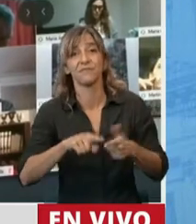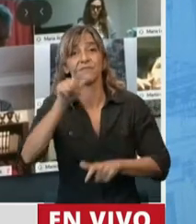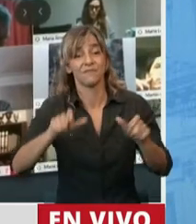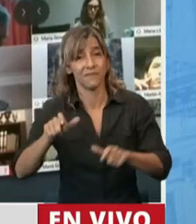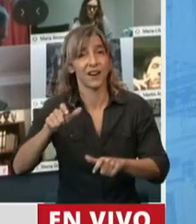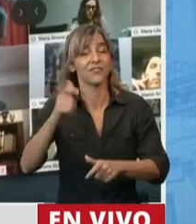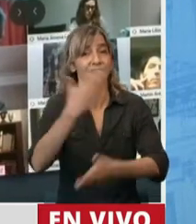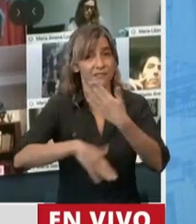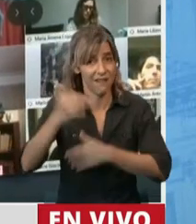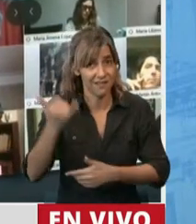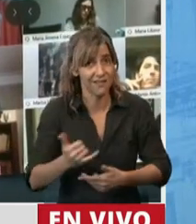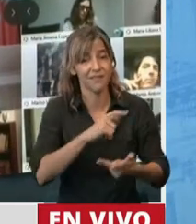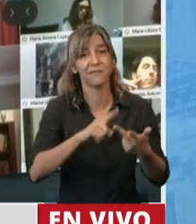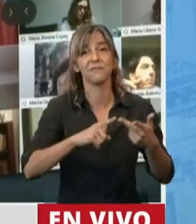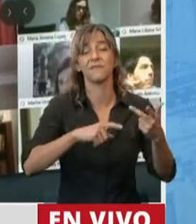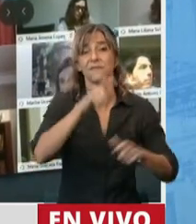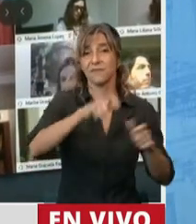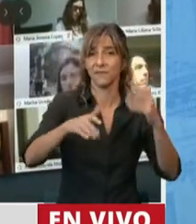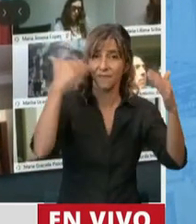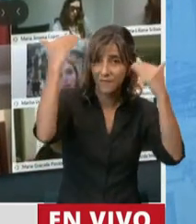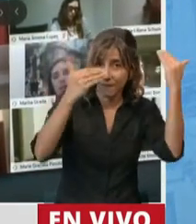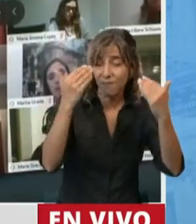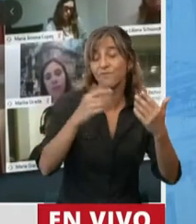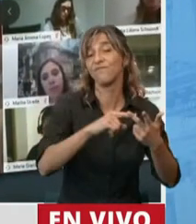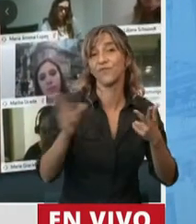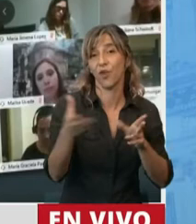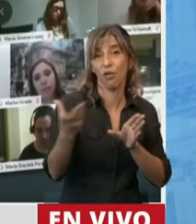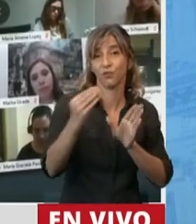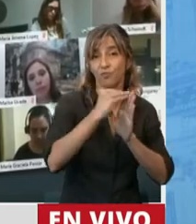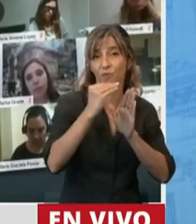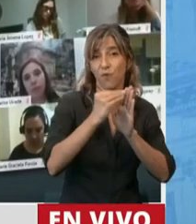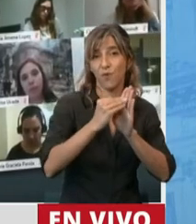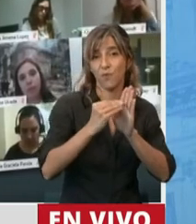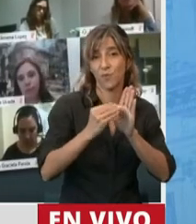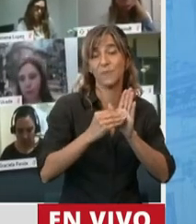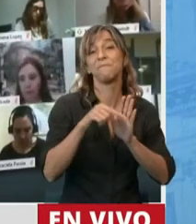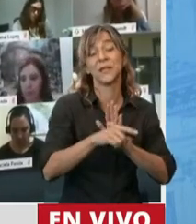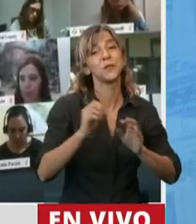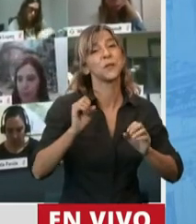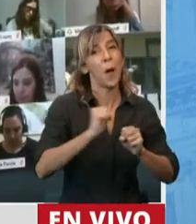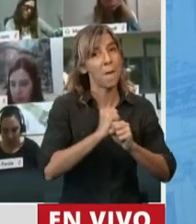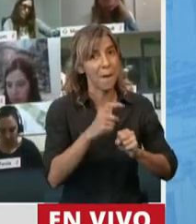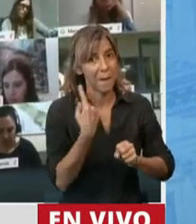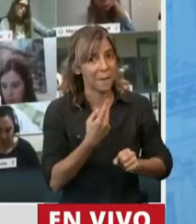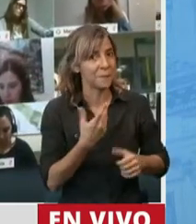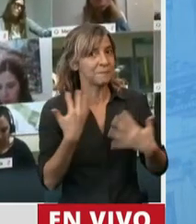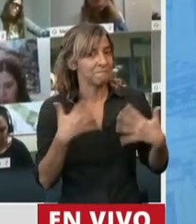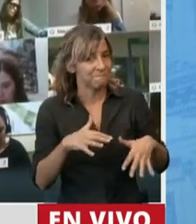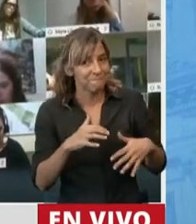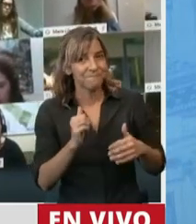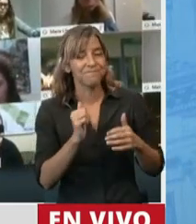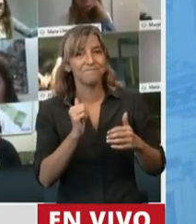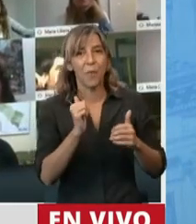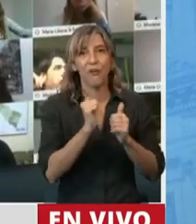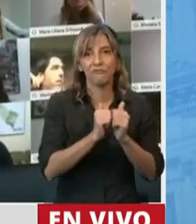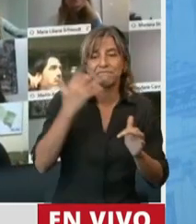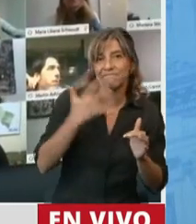con discapacidad, las personas mayores. A ese hito histórico que acabamos de aprobar se le agrega en este